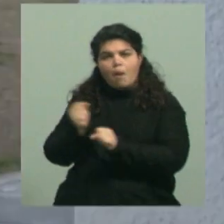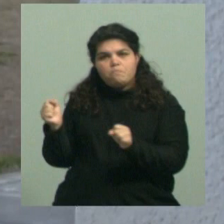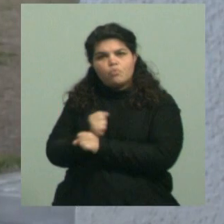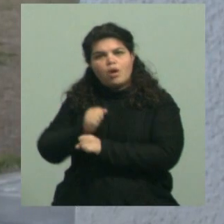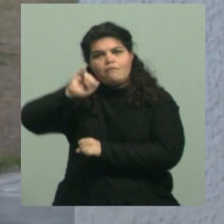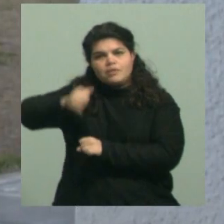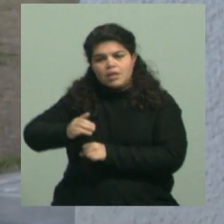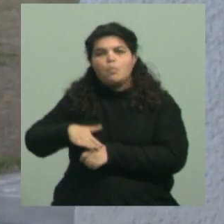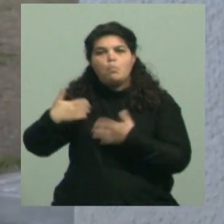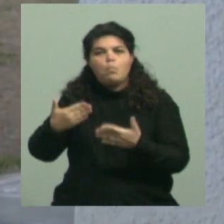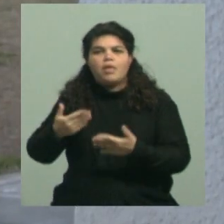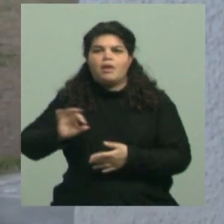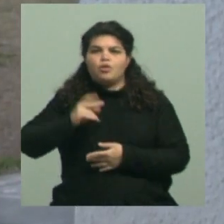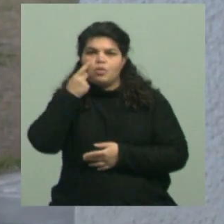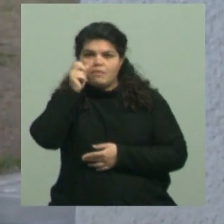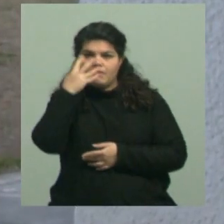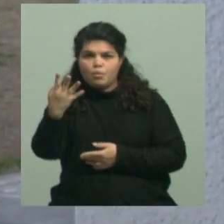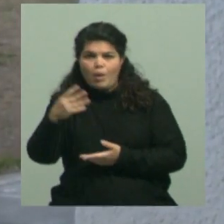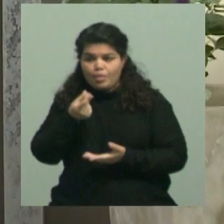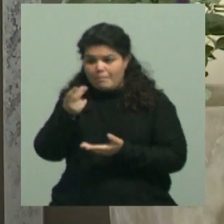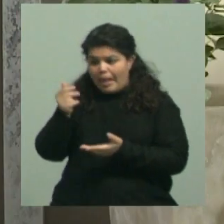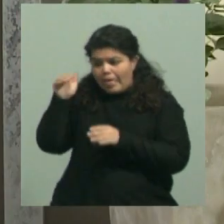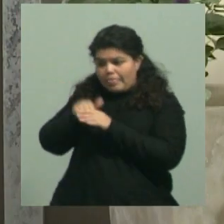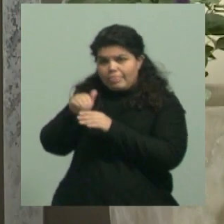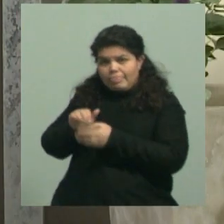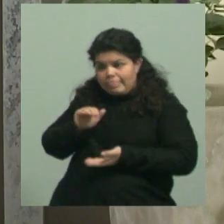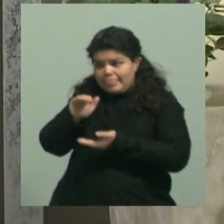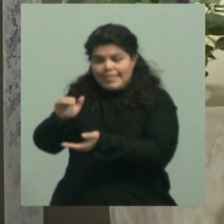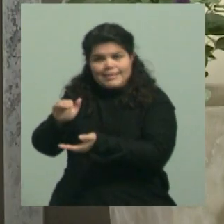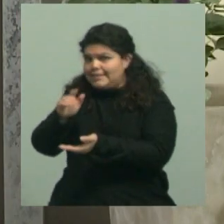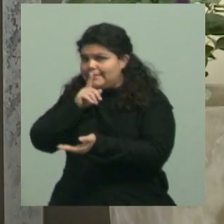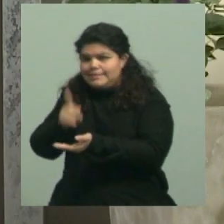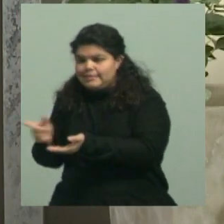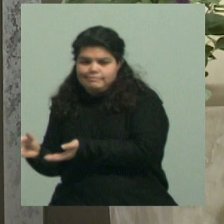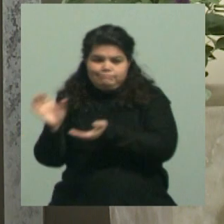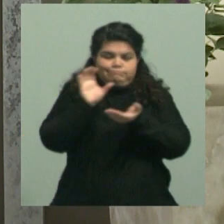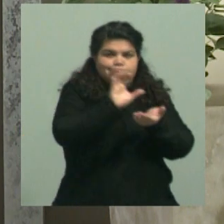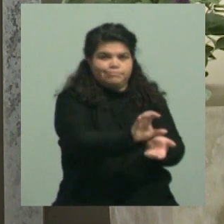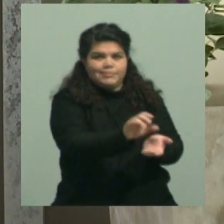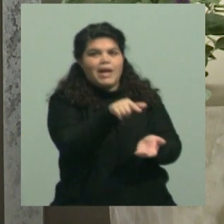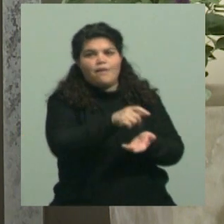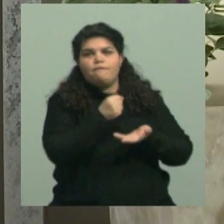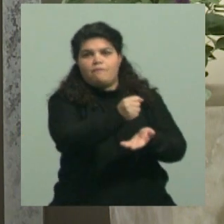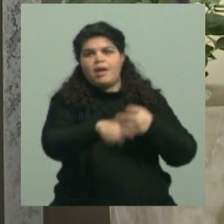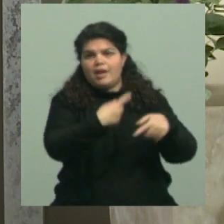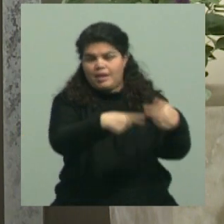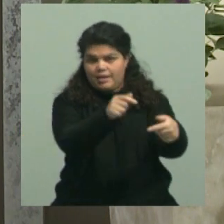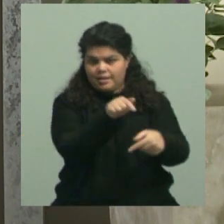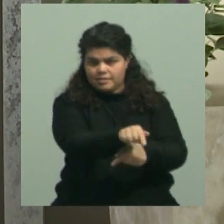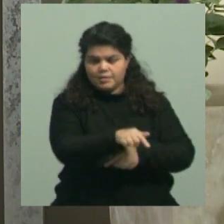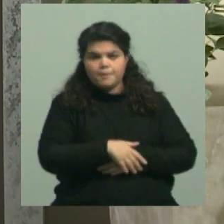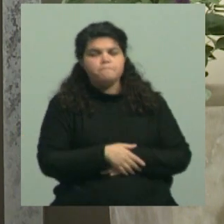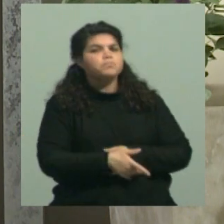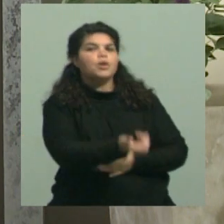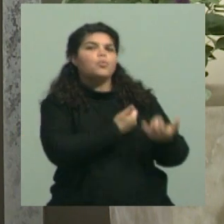durante el 2024. Rectora, usted hablaba justamente de esto de un presupuesto que ha sido reconducido.